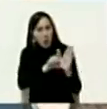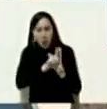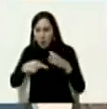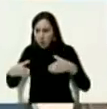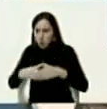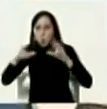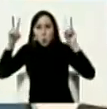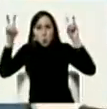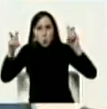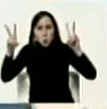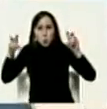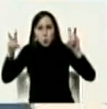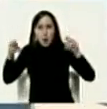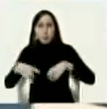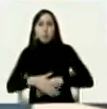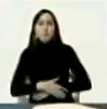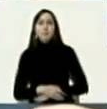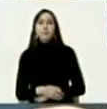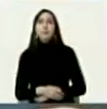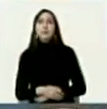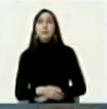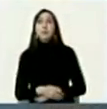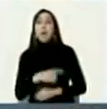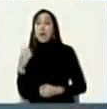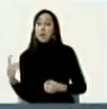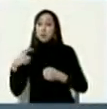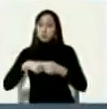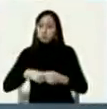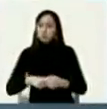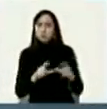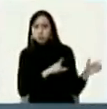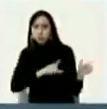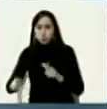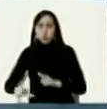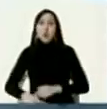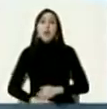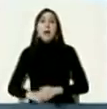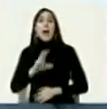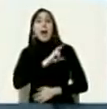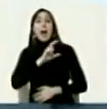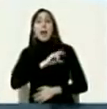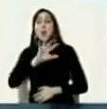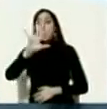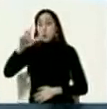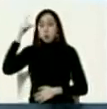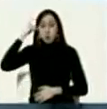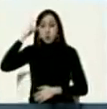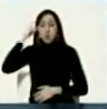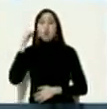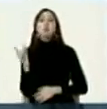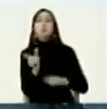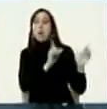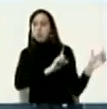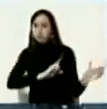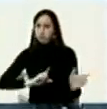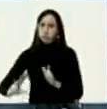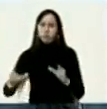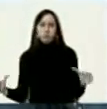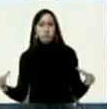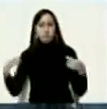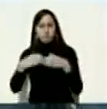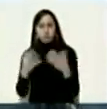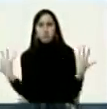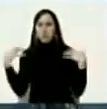legislativo que se instaló el 5 de enero y que bueno ya ha copado el